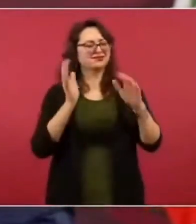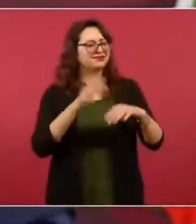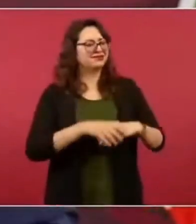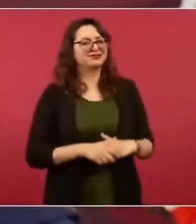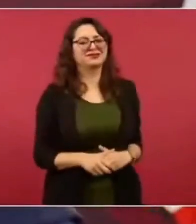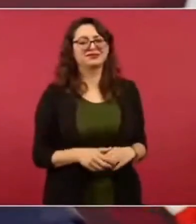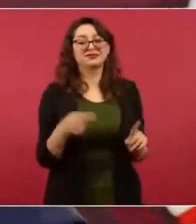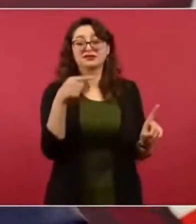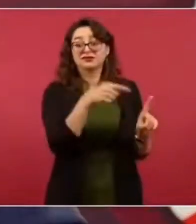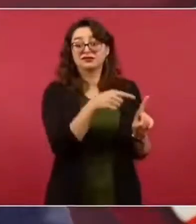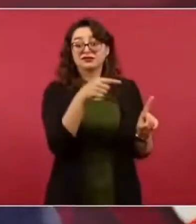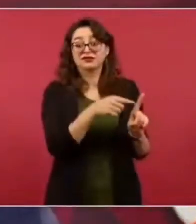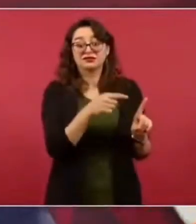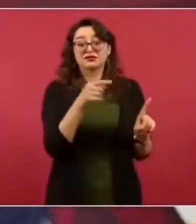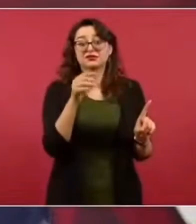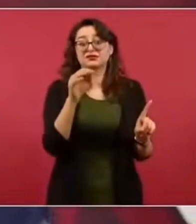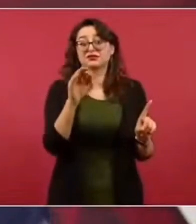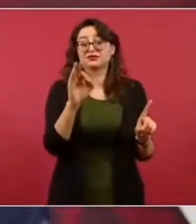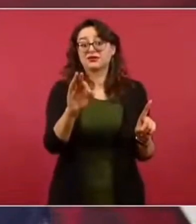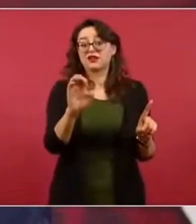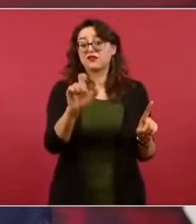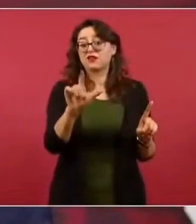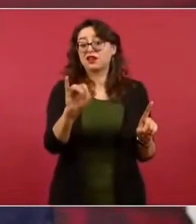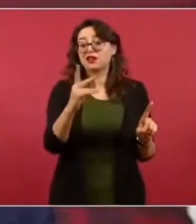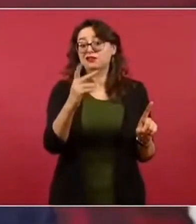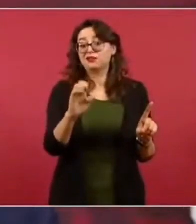sosteniendo eso.